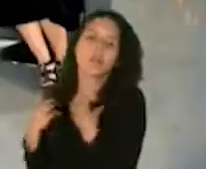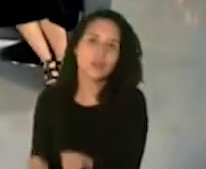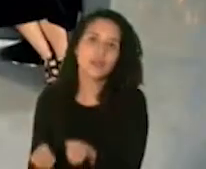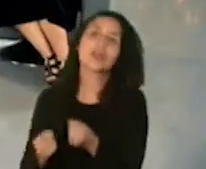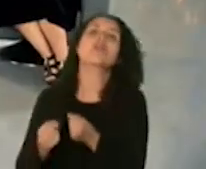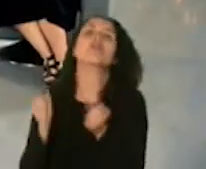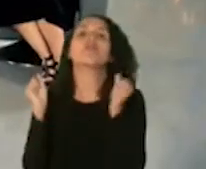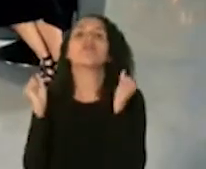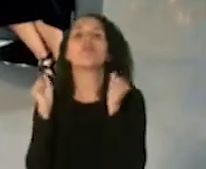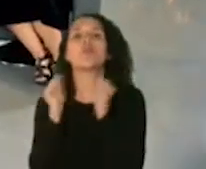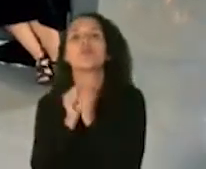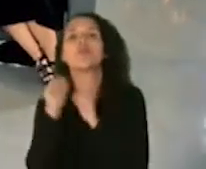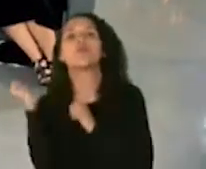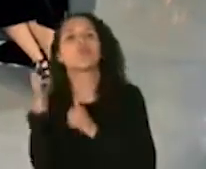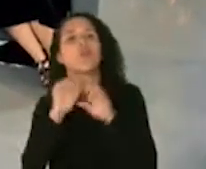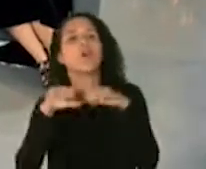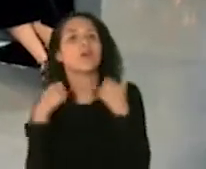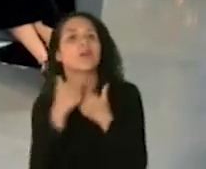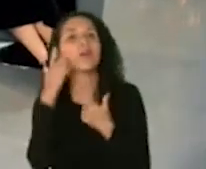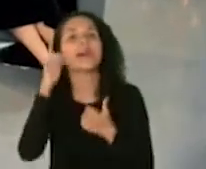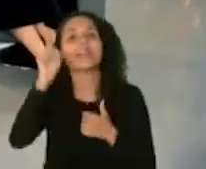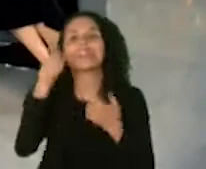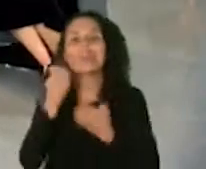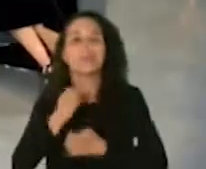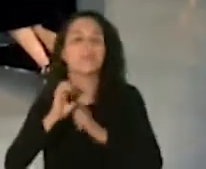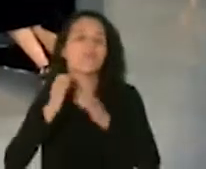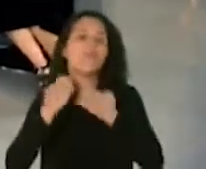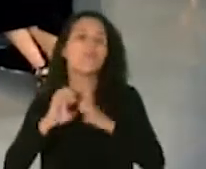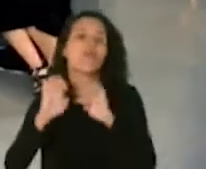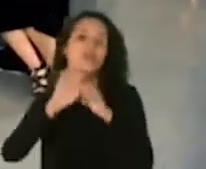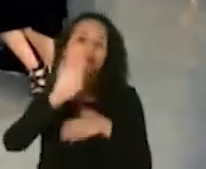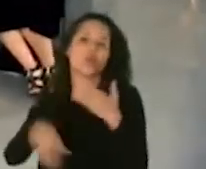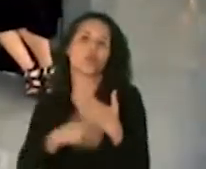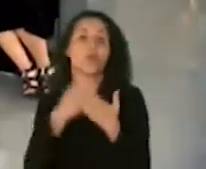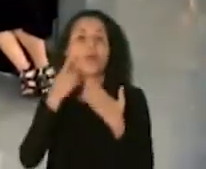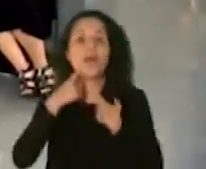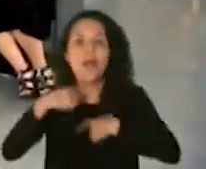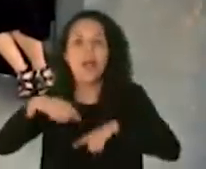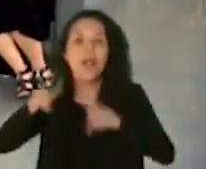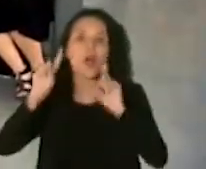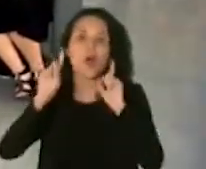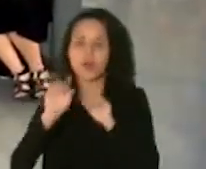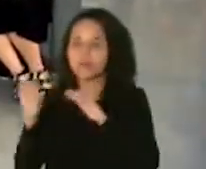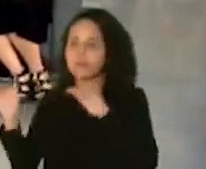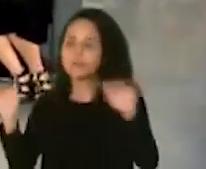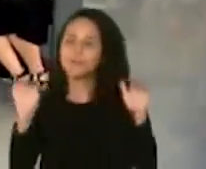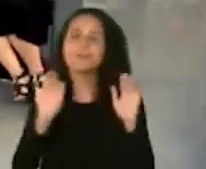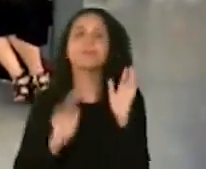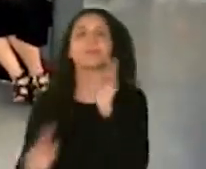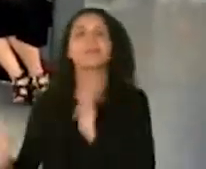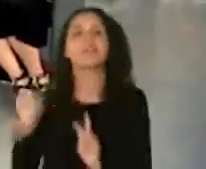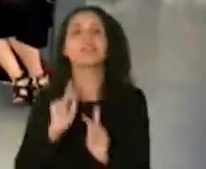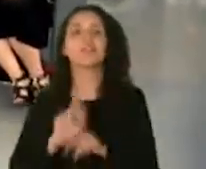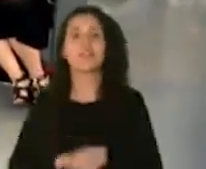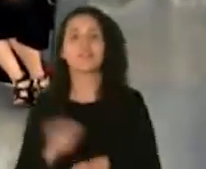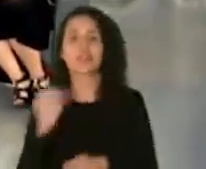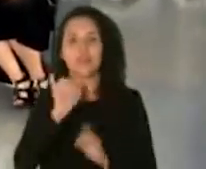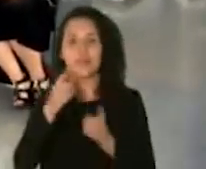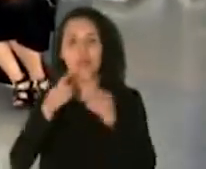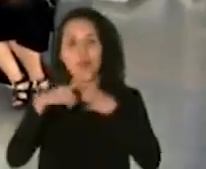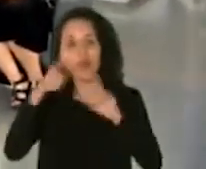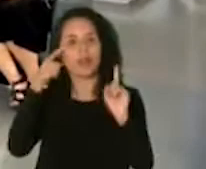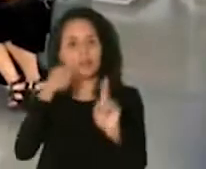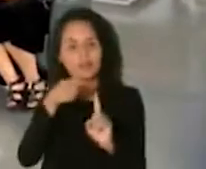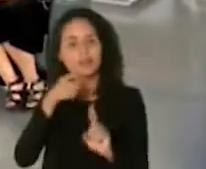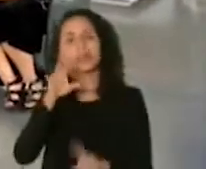con todas las agencias, porque se necesita un esfuerzo de todo para ser efectivo y llegar a todo el pueblo de Puerto Rico y lograr ese objetivo del